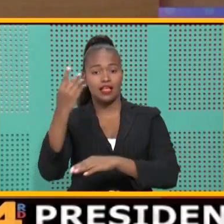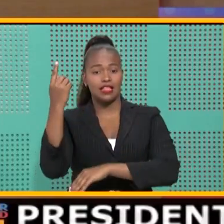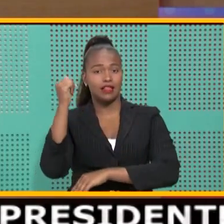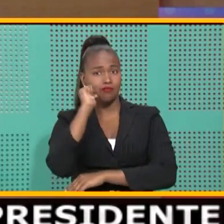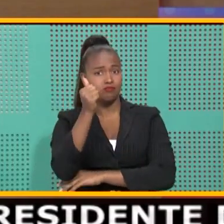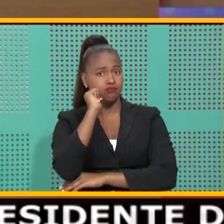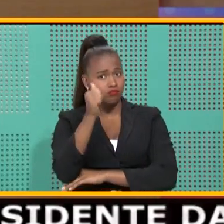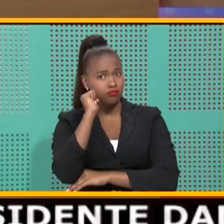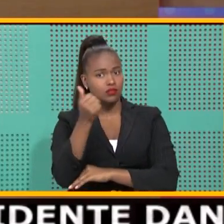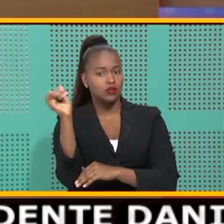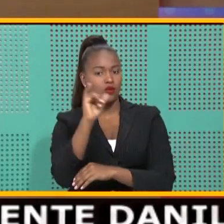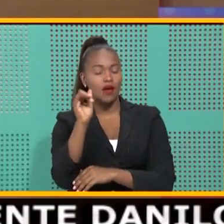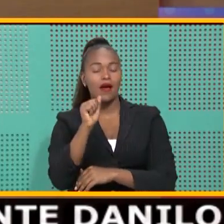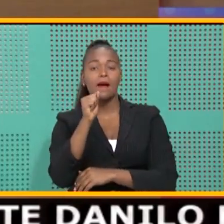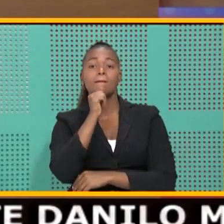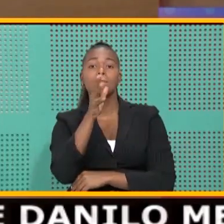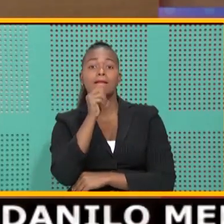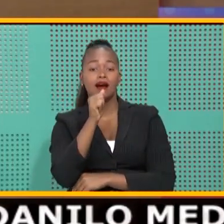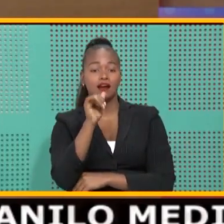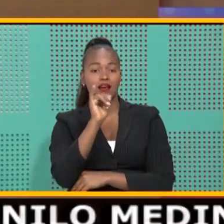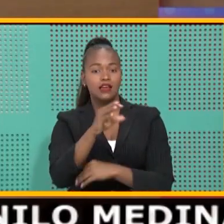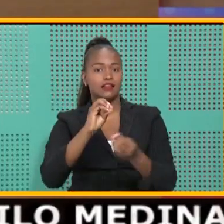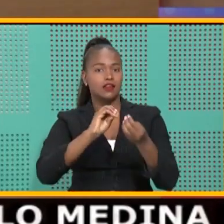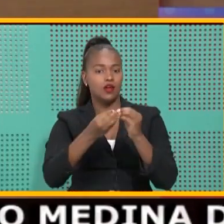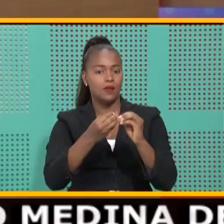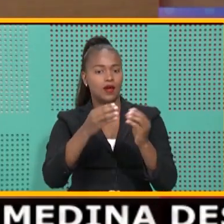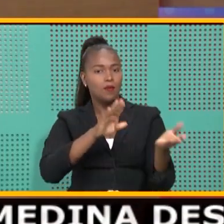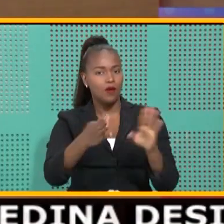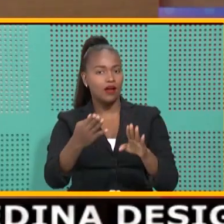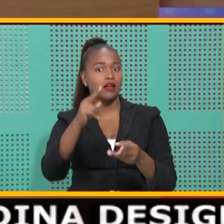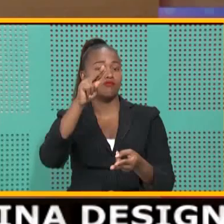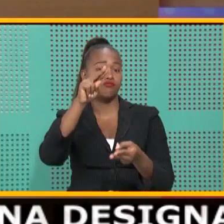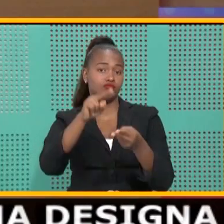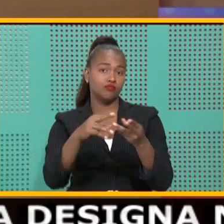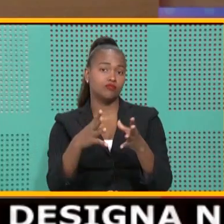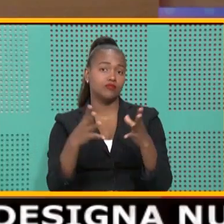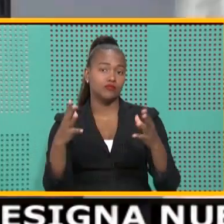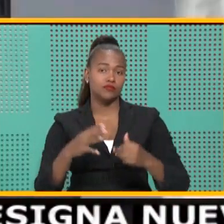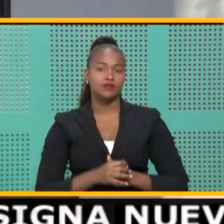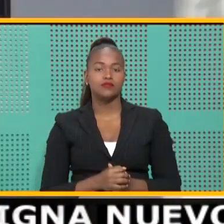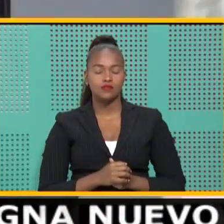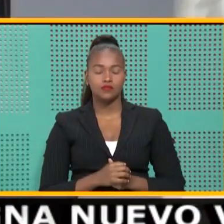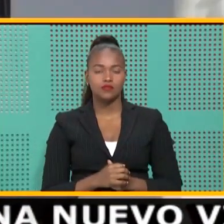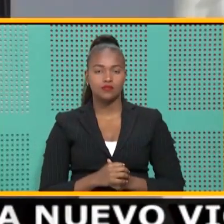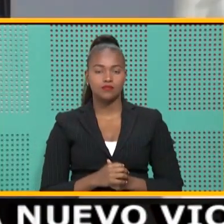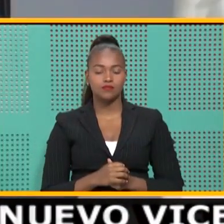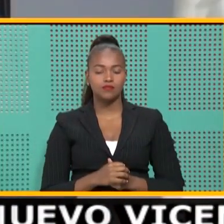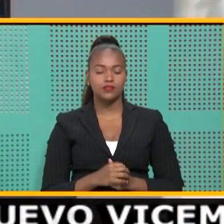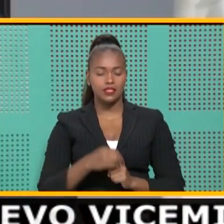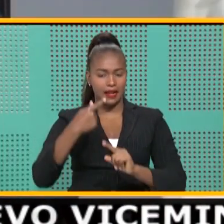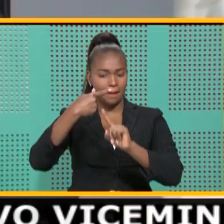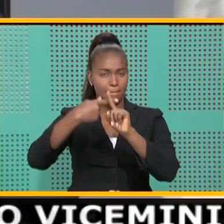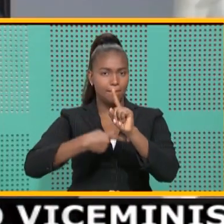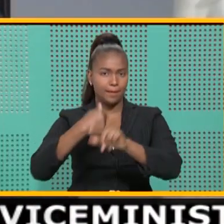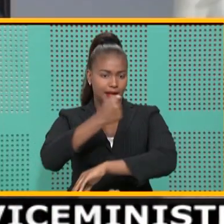mientras que en mayo esa cifra disminuyó significativamente. Contamos más. Durante el mes de marzo,